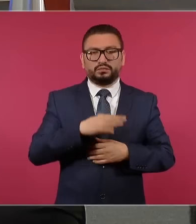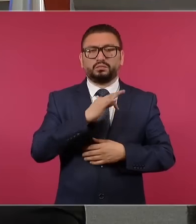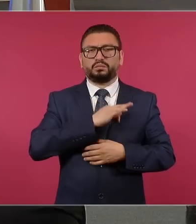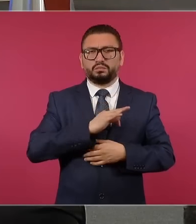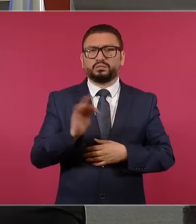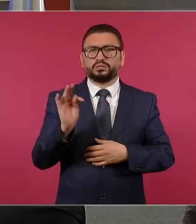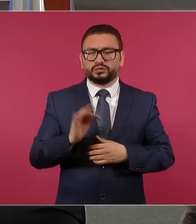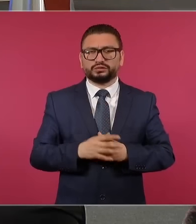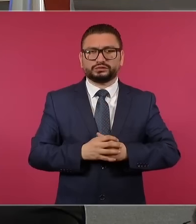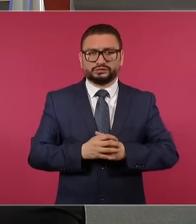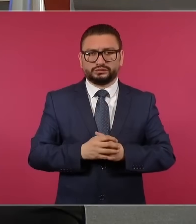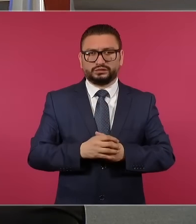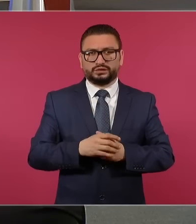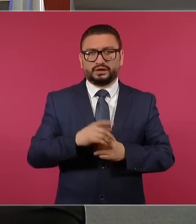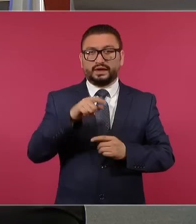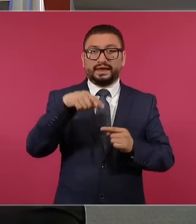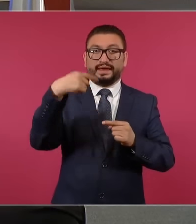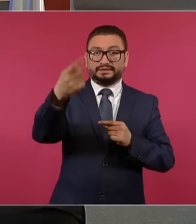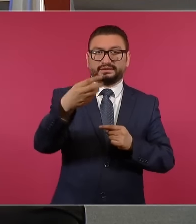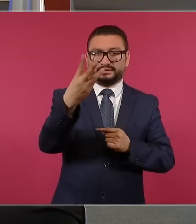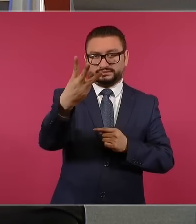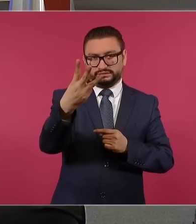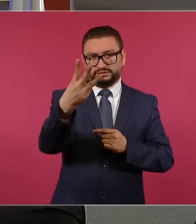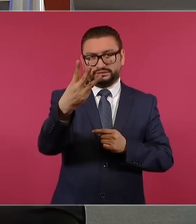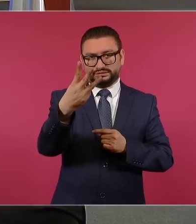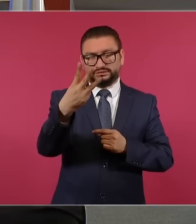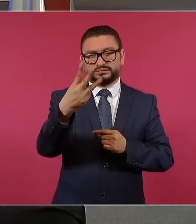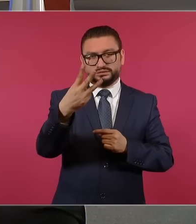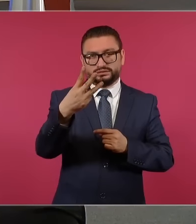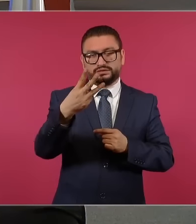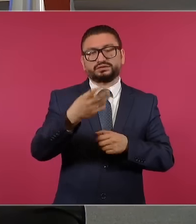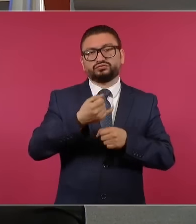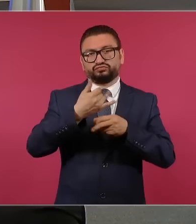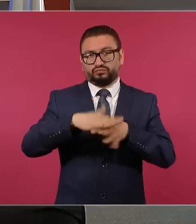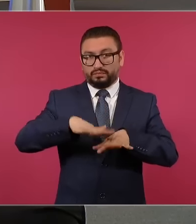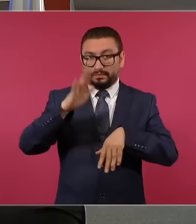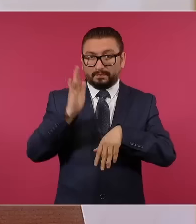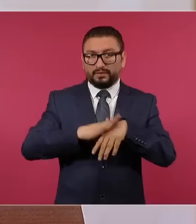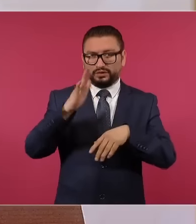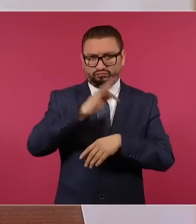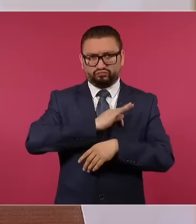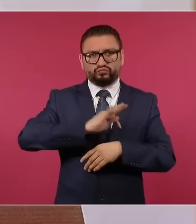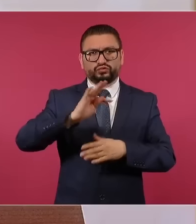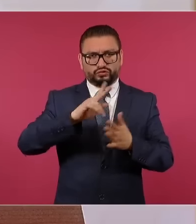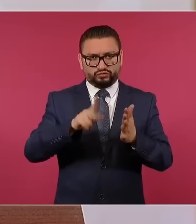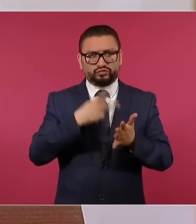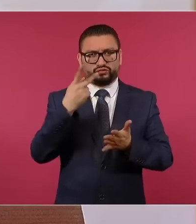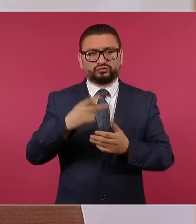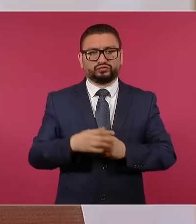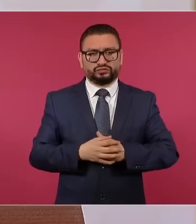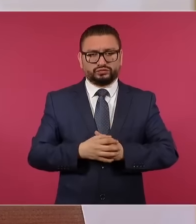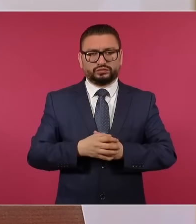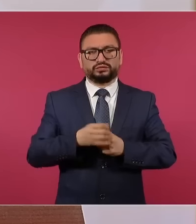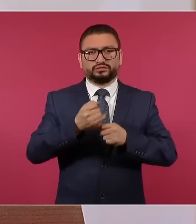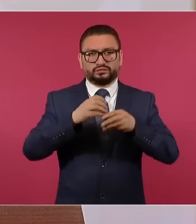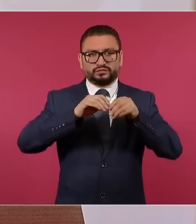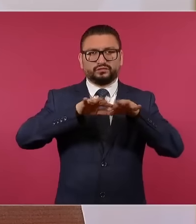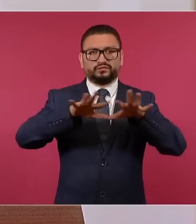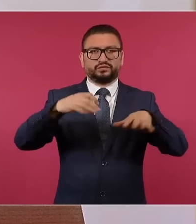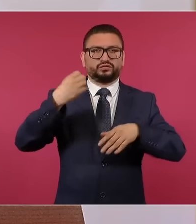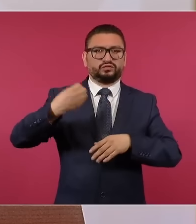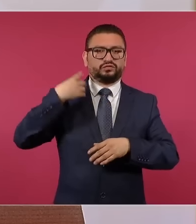serían las tres de allá, que ya tienen más información, puedan dar una